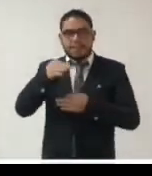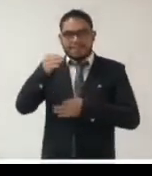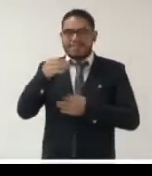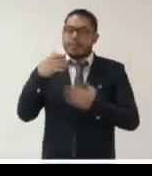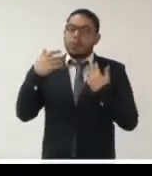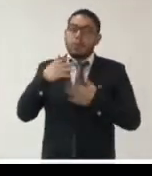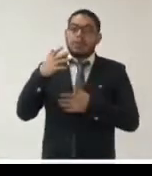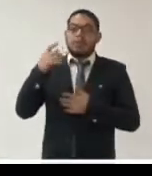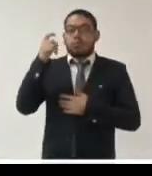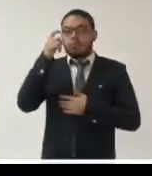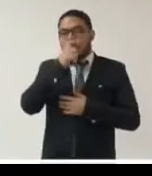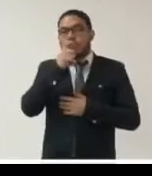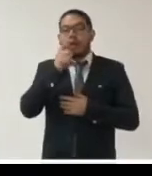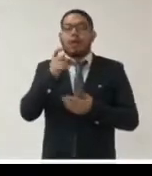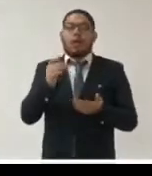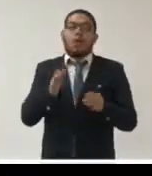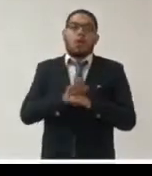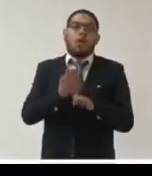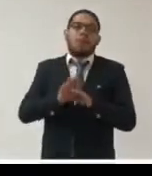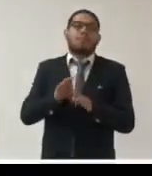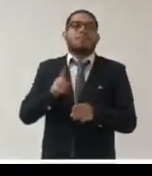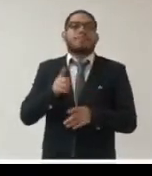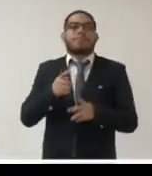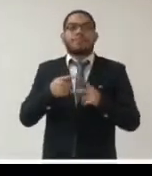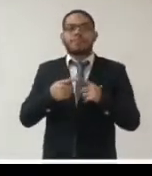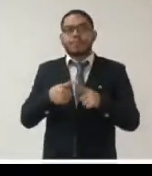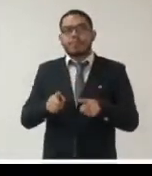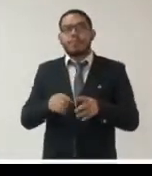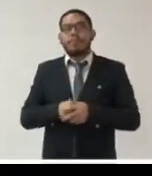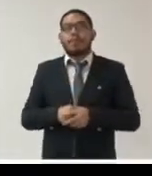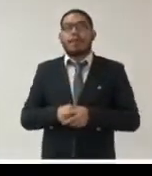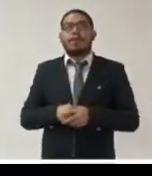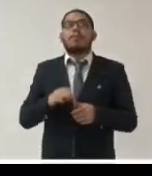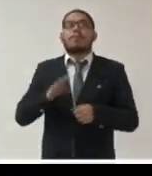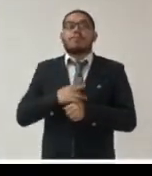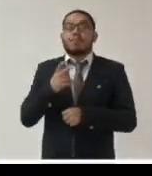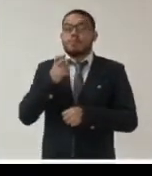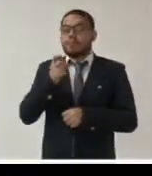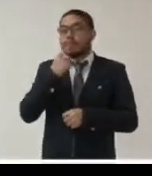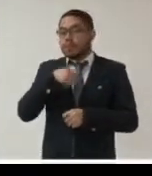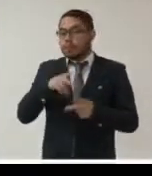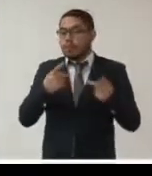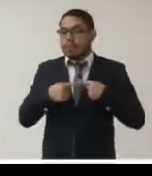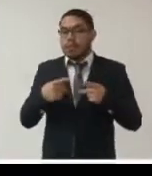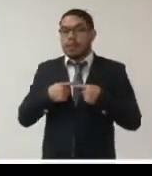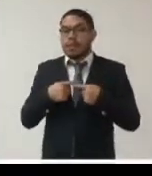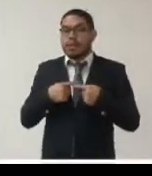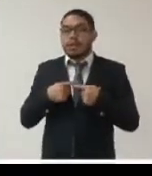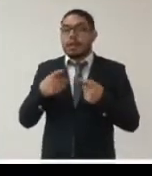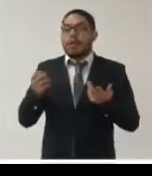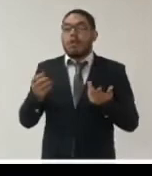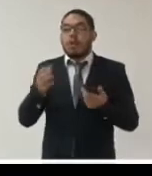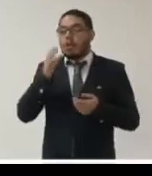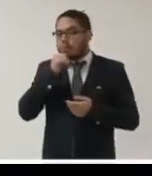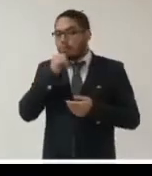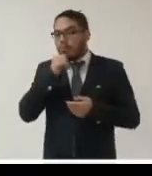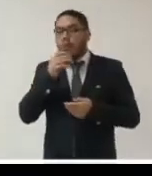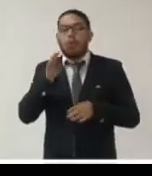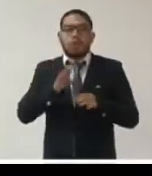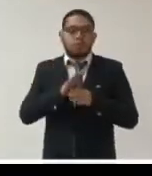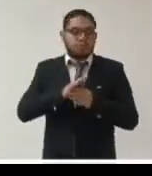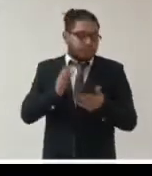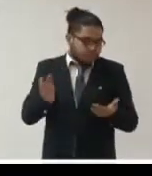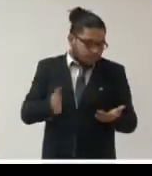retos en materia de acceso a la información por lo general los sujetos obligados no han tenido la posibilidad de acceder a expedientes